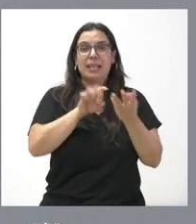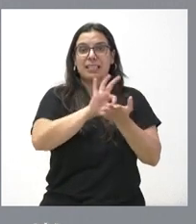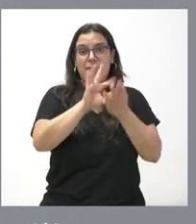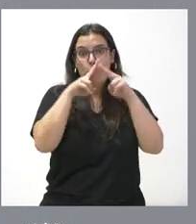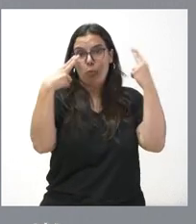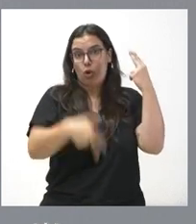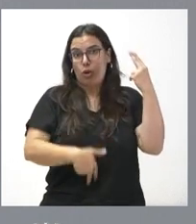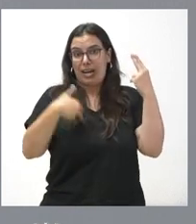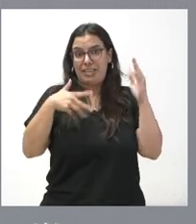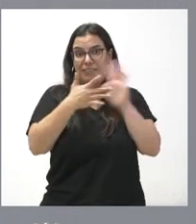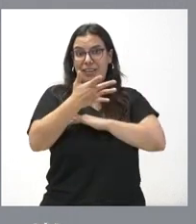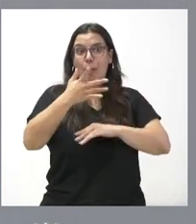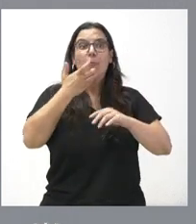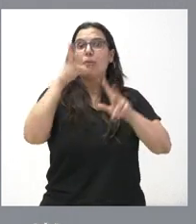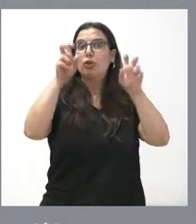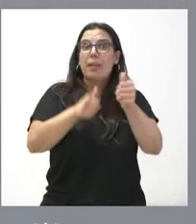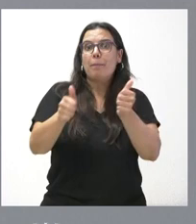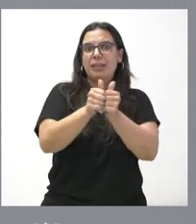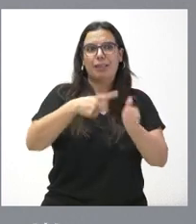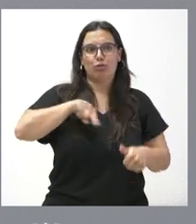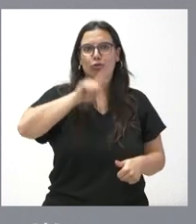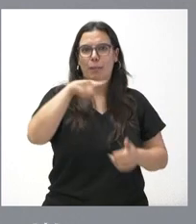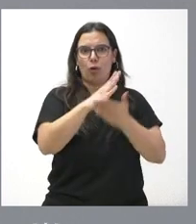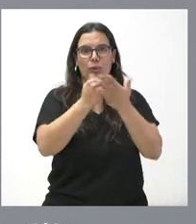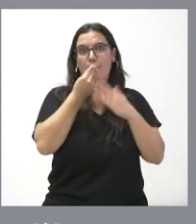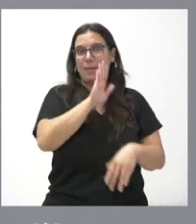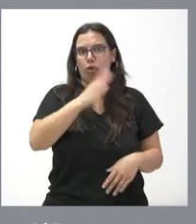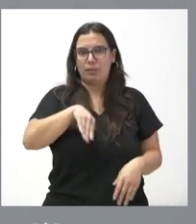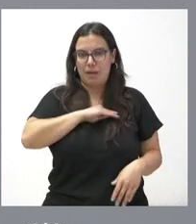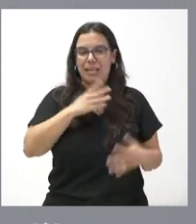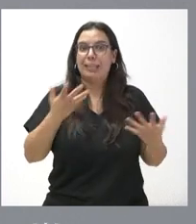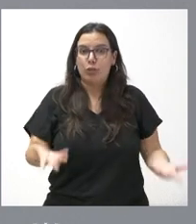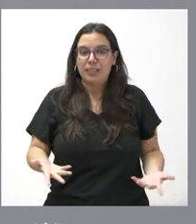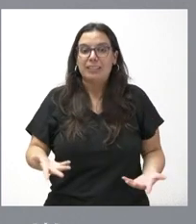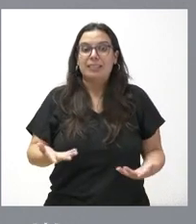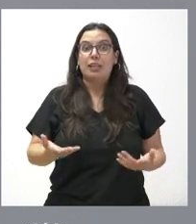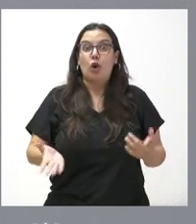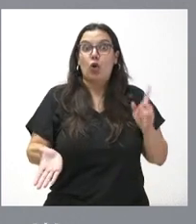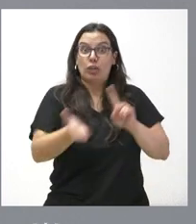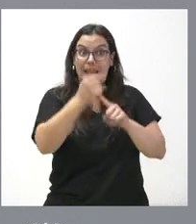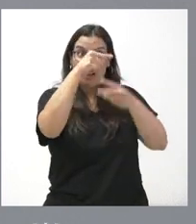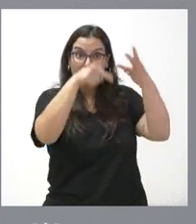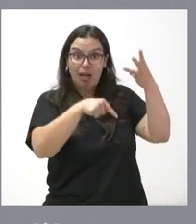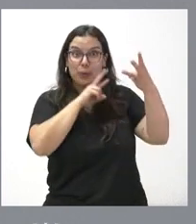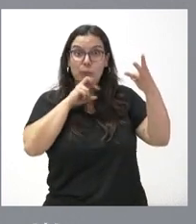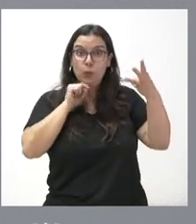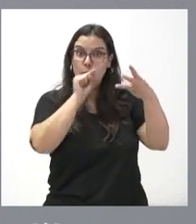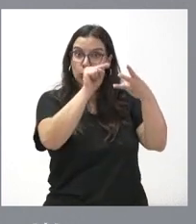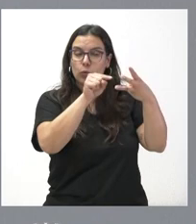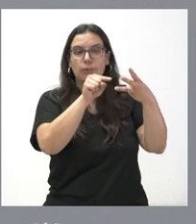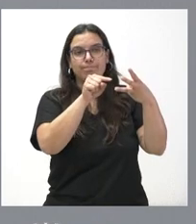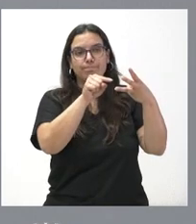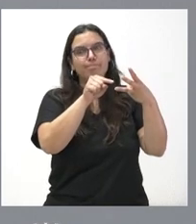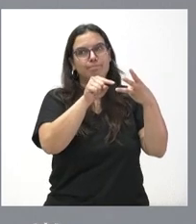que nos sitúan en materia de dependencia como la mejor de España. Y hacer posible todo eso a la vez siempre es un